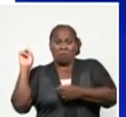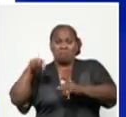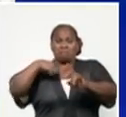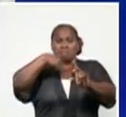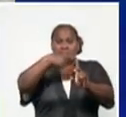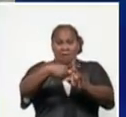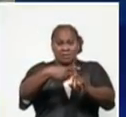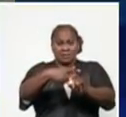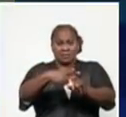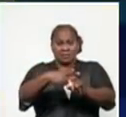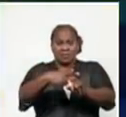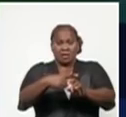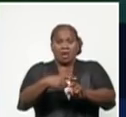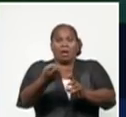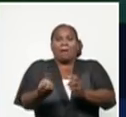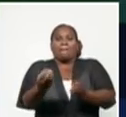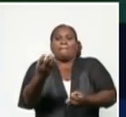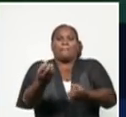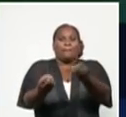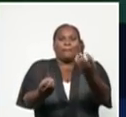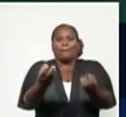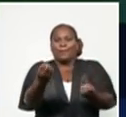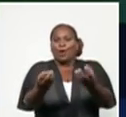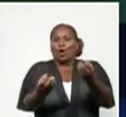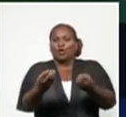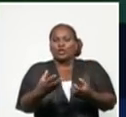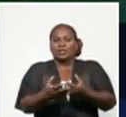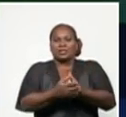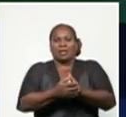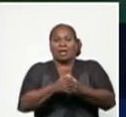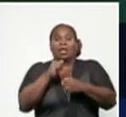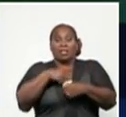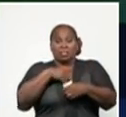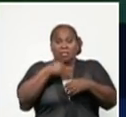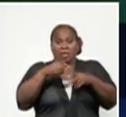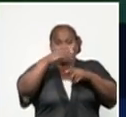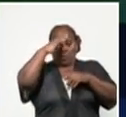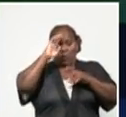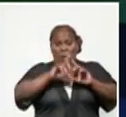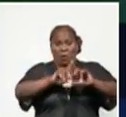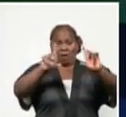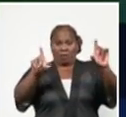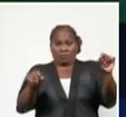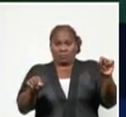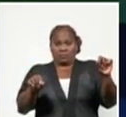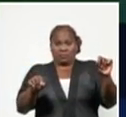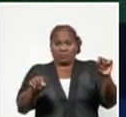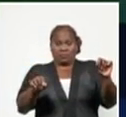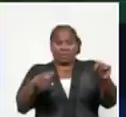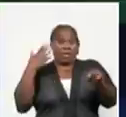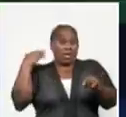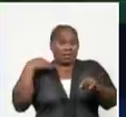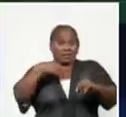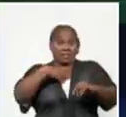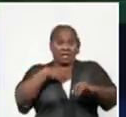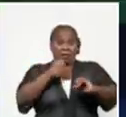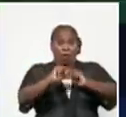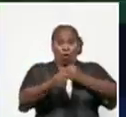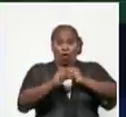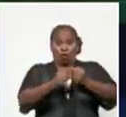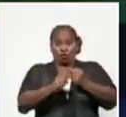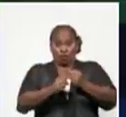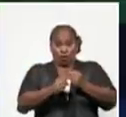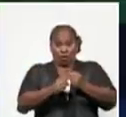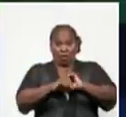número de eventos que ya hoy estamos teniendo en el país. Cuando habíamos tenido un control de los grandes eventos, hoy